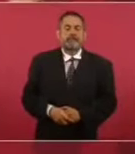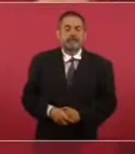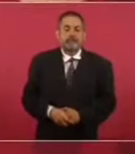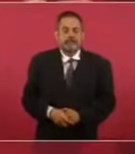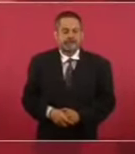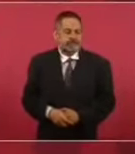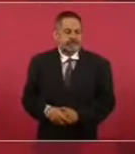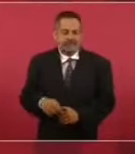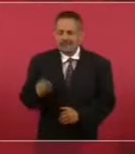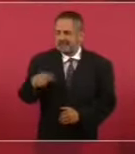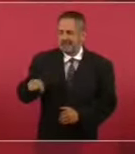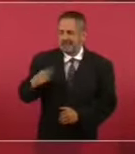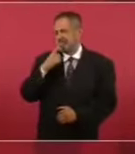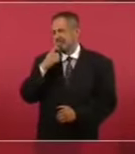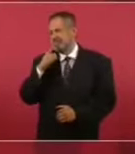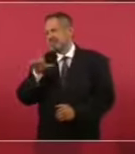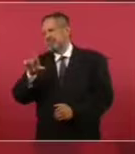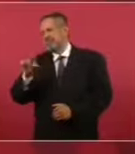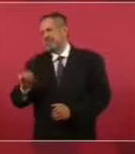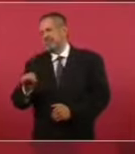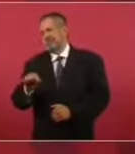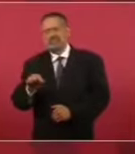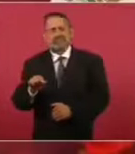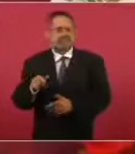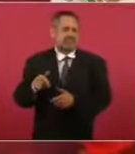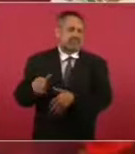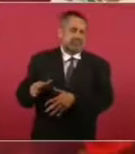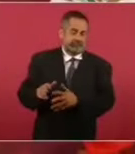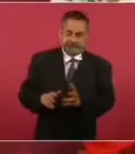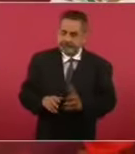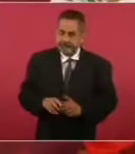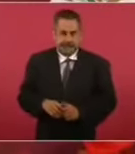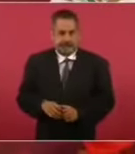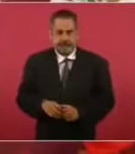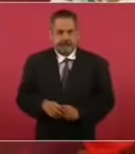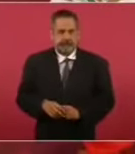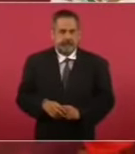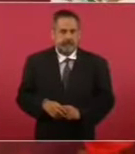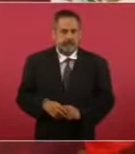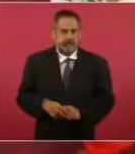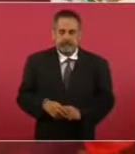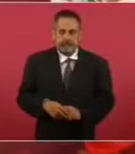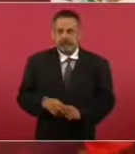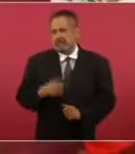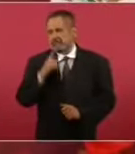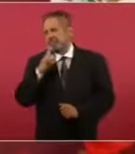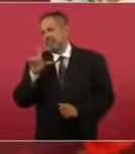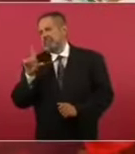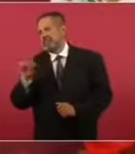Un menosprecio al pueblo,